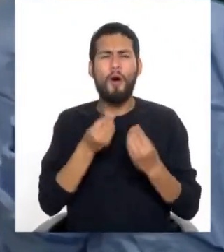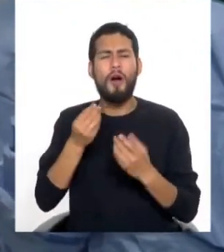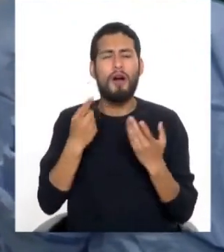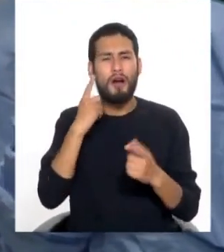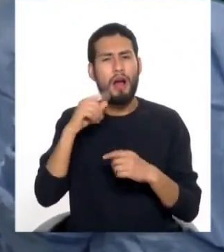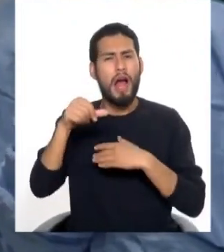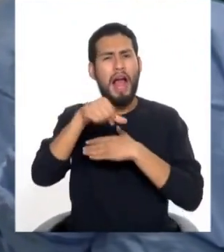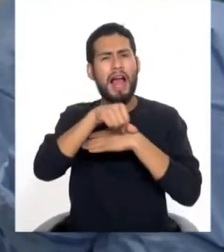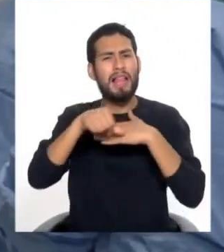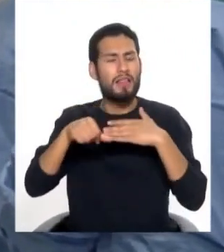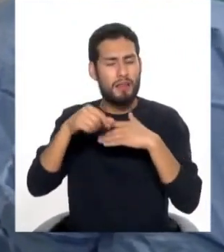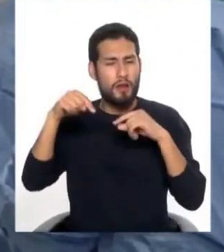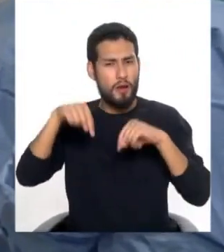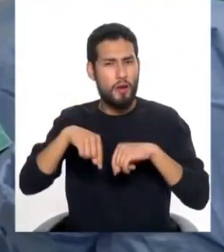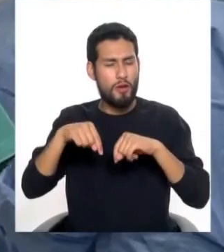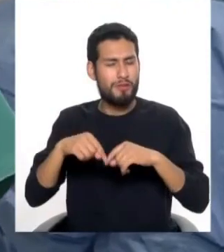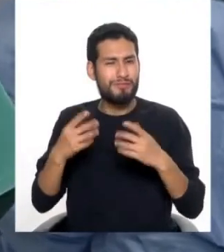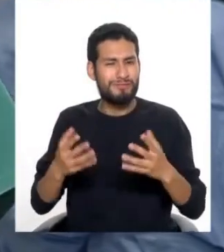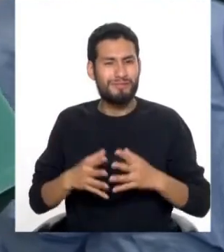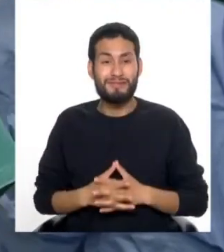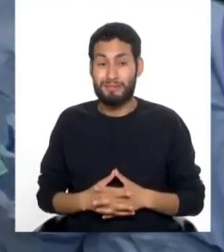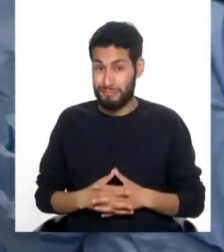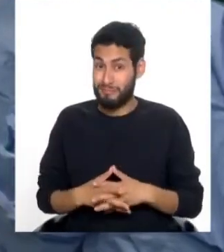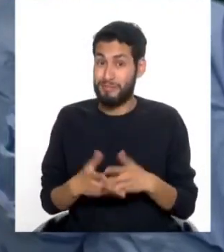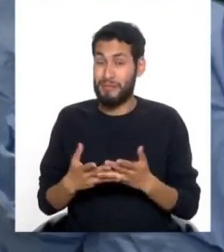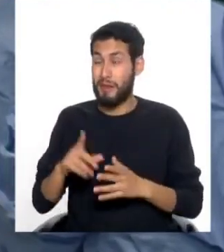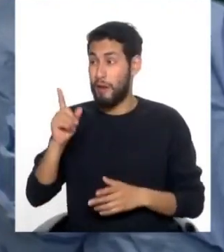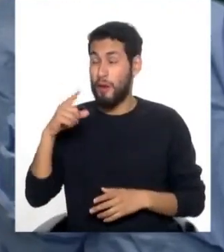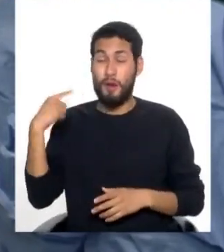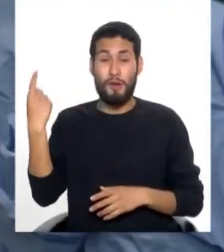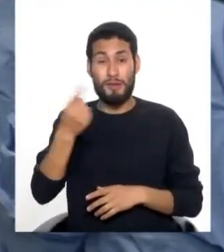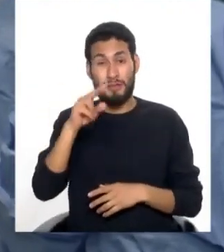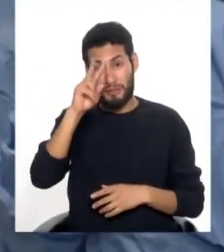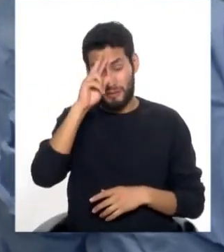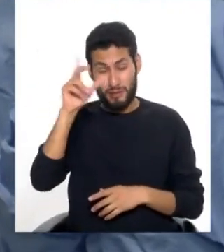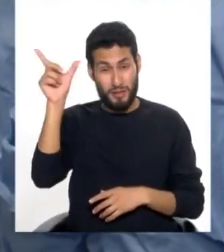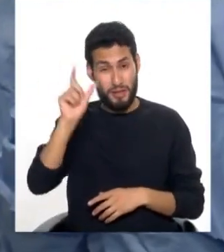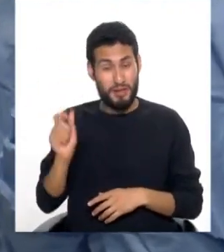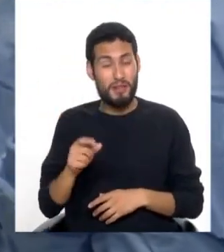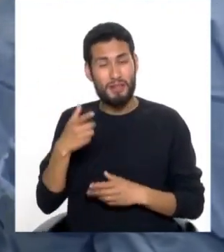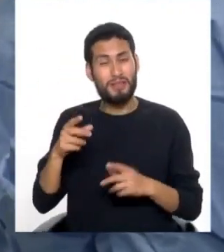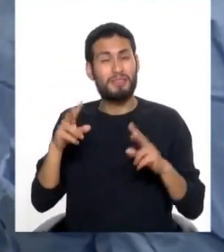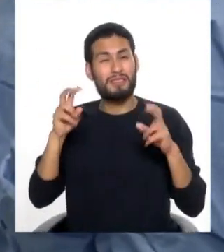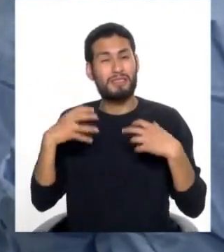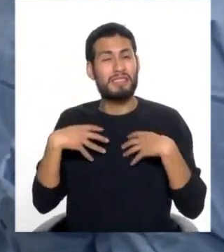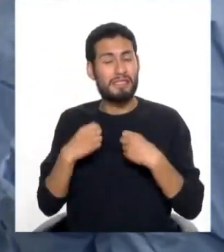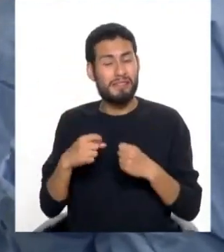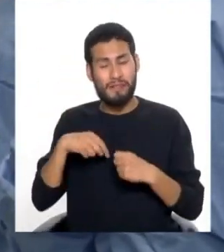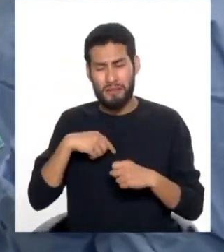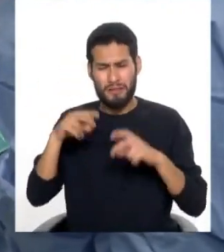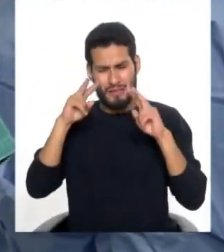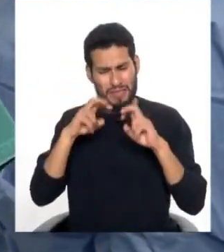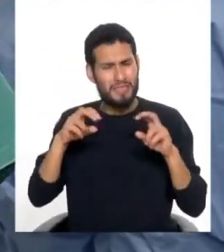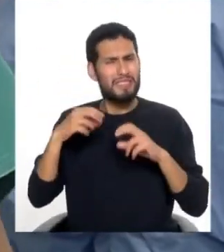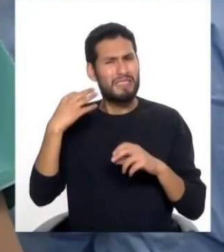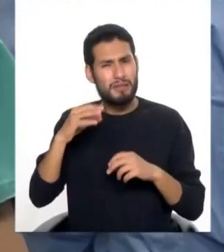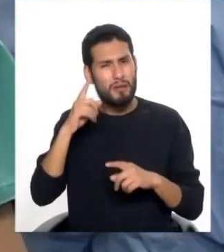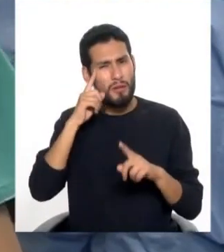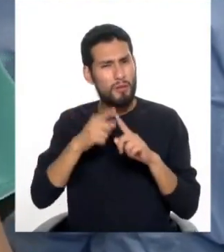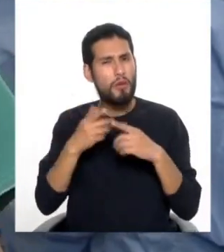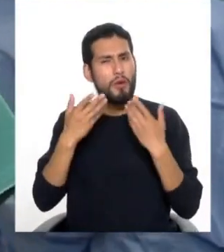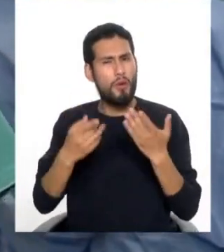quirúrgicas que se desarrollan hoy en día. Sabemos que a nivel nacional y especialmente en el sector salud, siempre estamos a la vanguardia tratando de comunicar